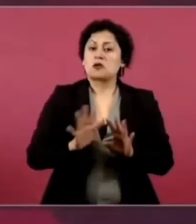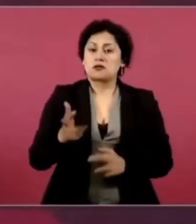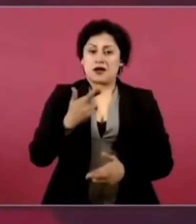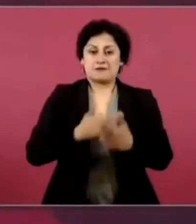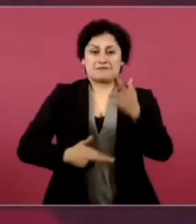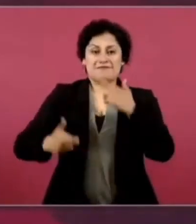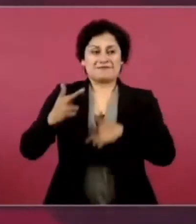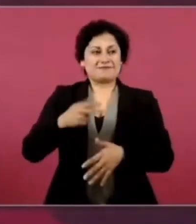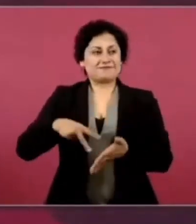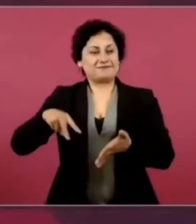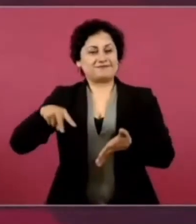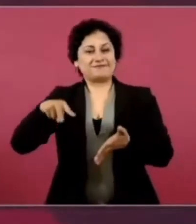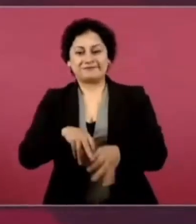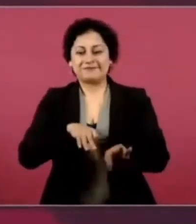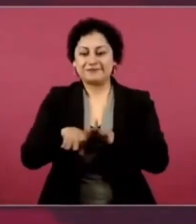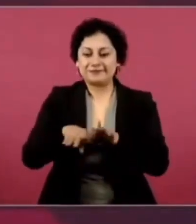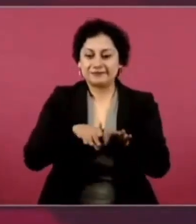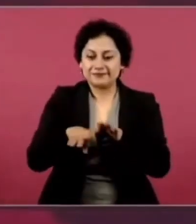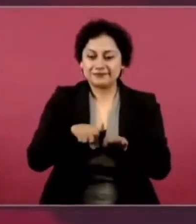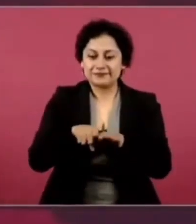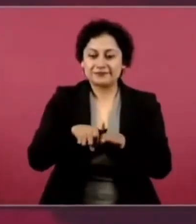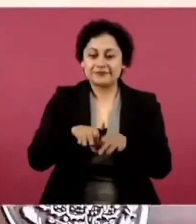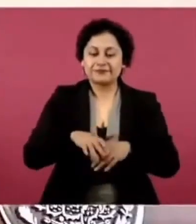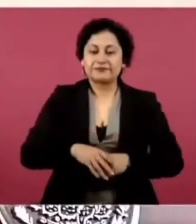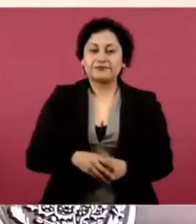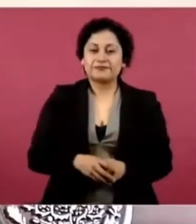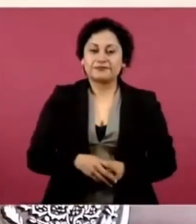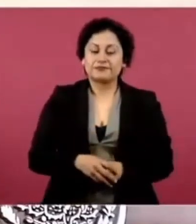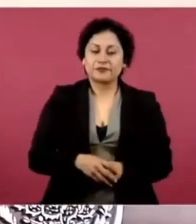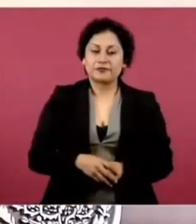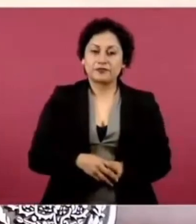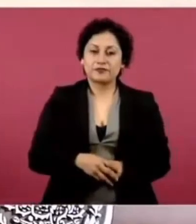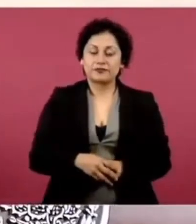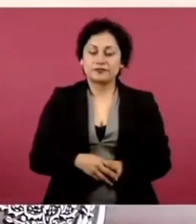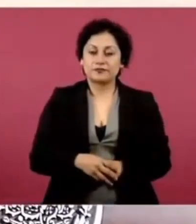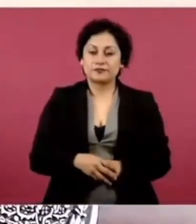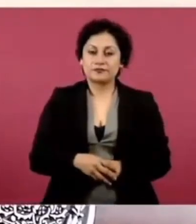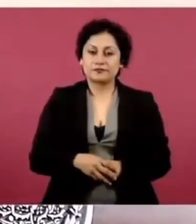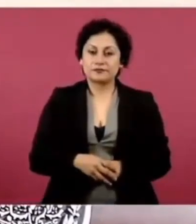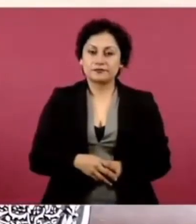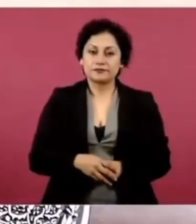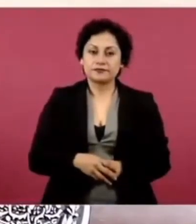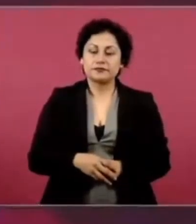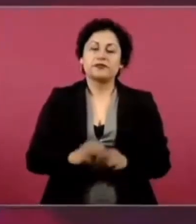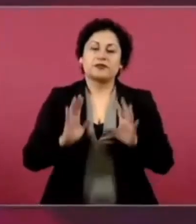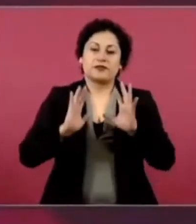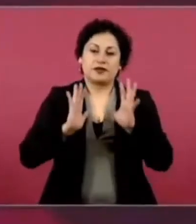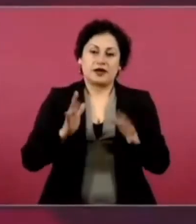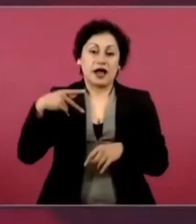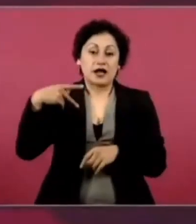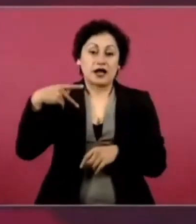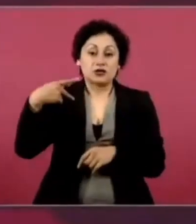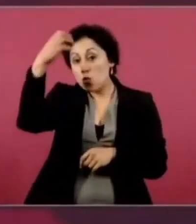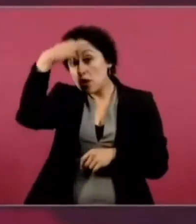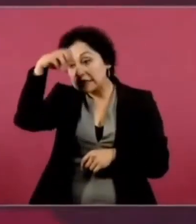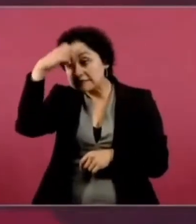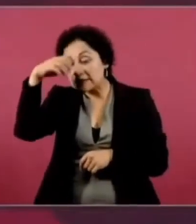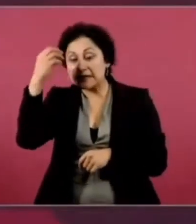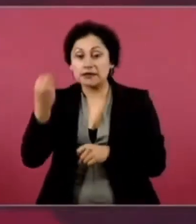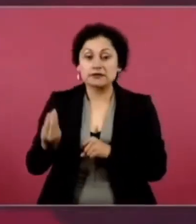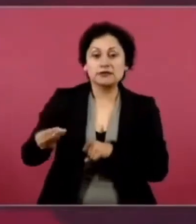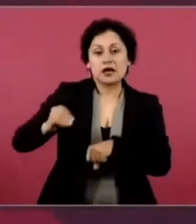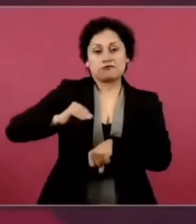a consolidar la experiencia, a